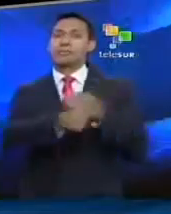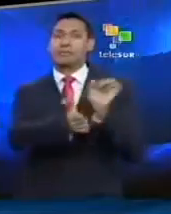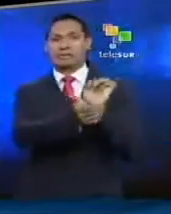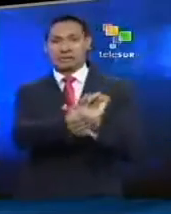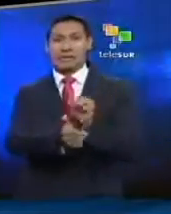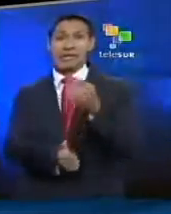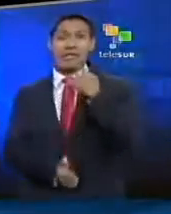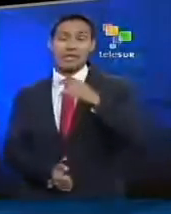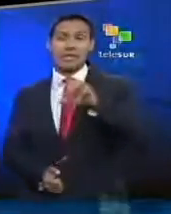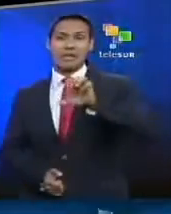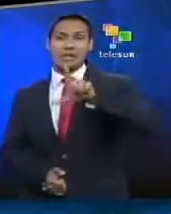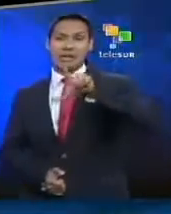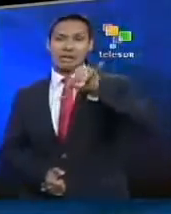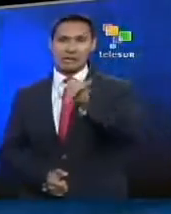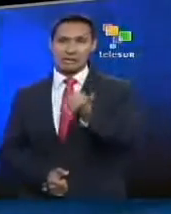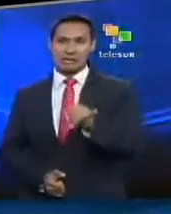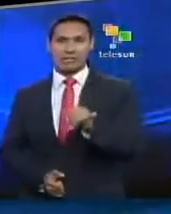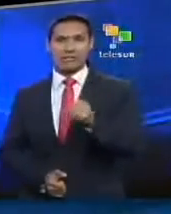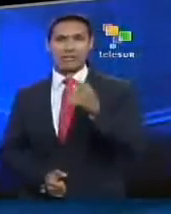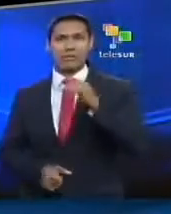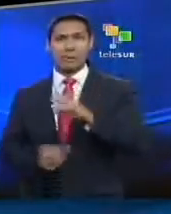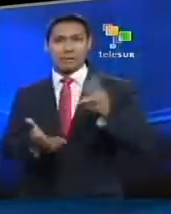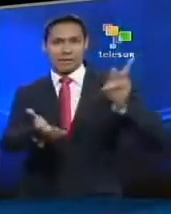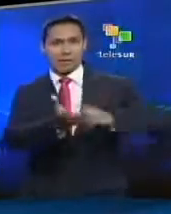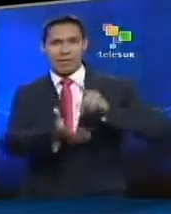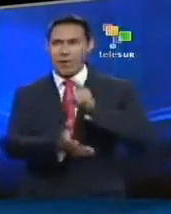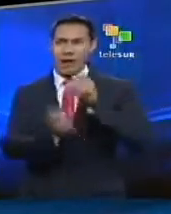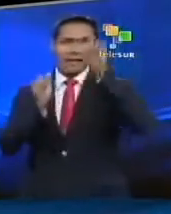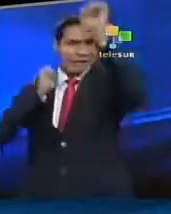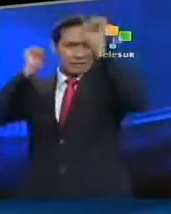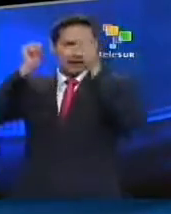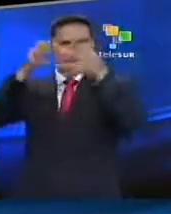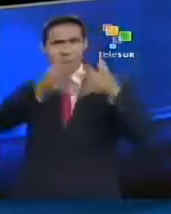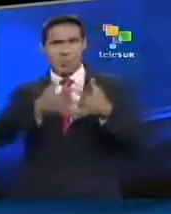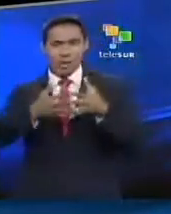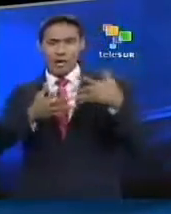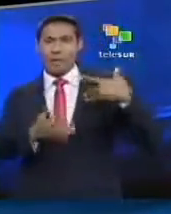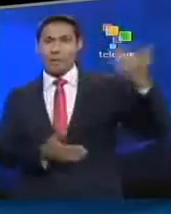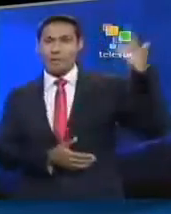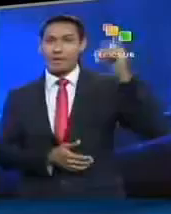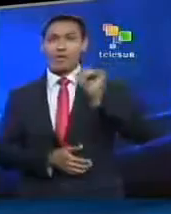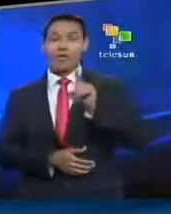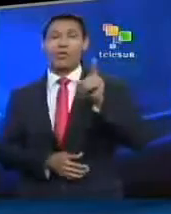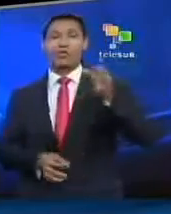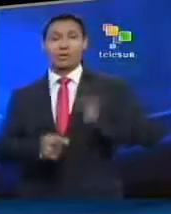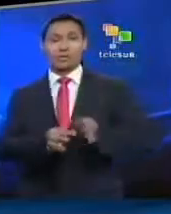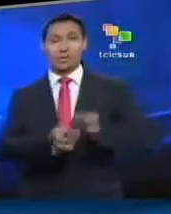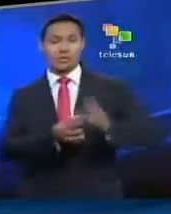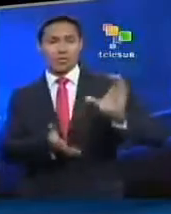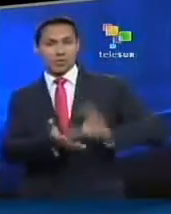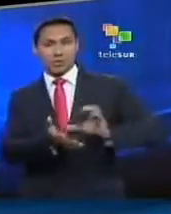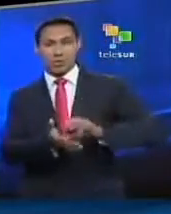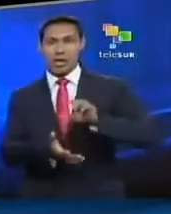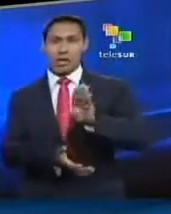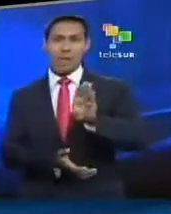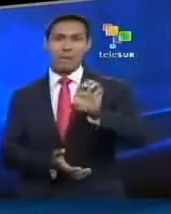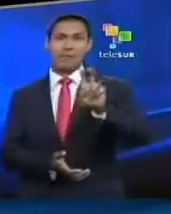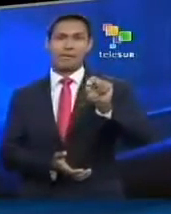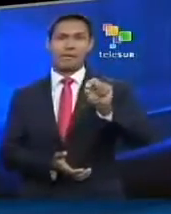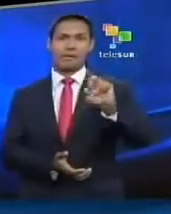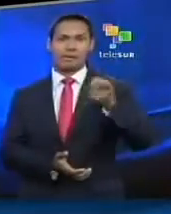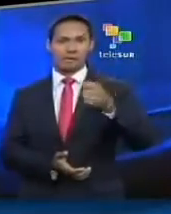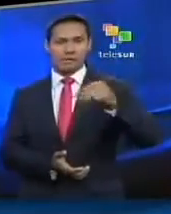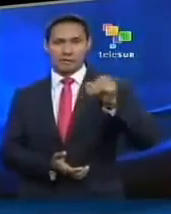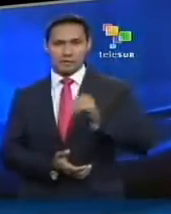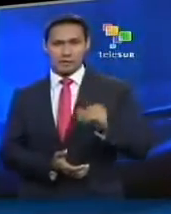personas fueron detenidas en operación. Supuestamente, el al-Sisi participó en el ataque al consulado estadounidense el pasado 11 de septiembre,